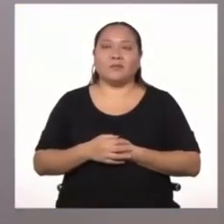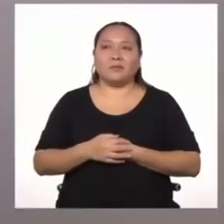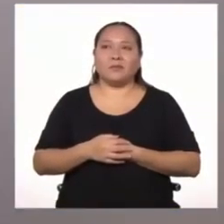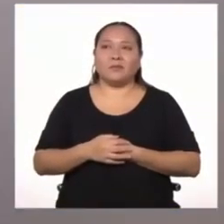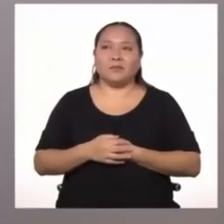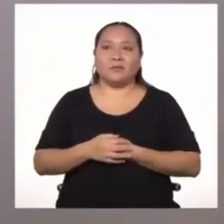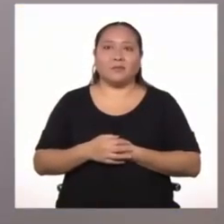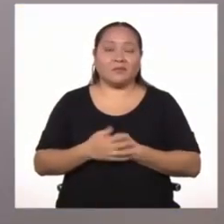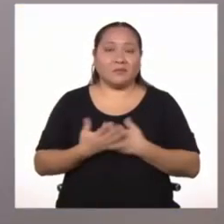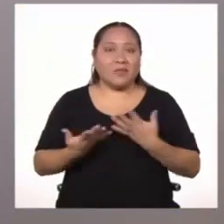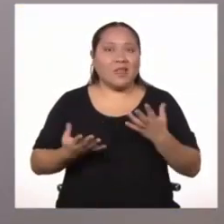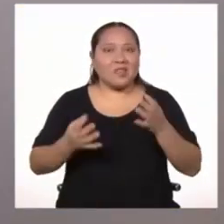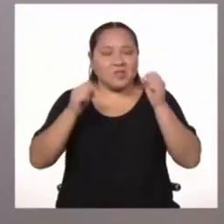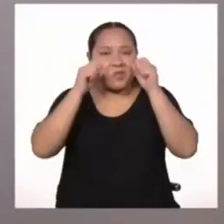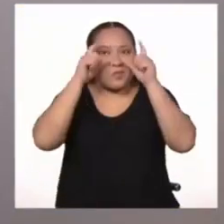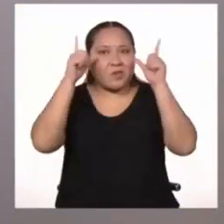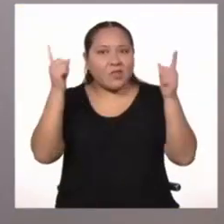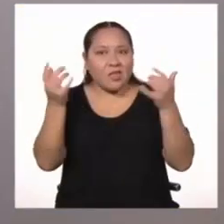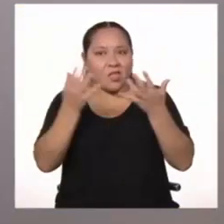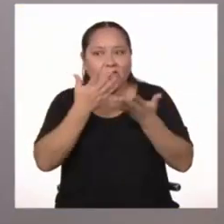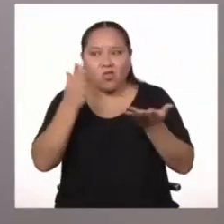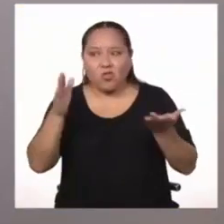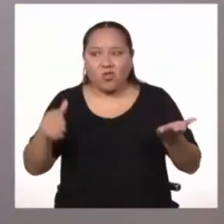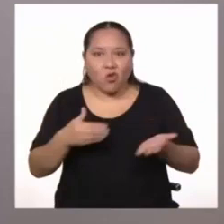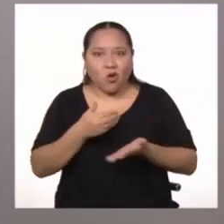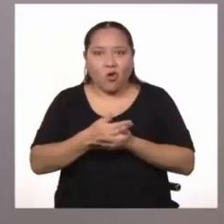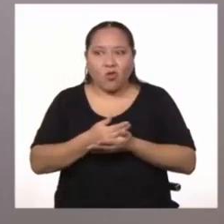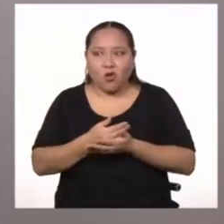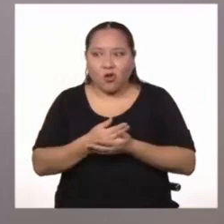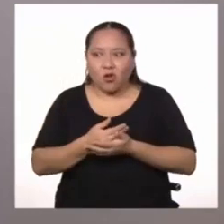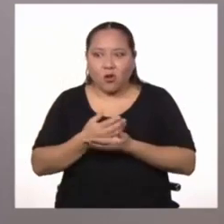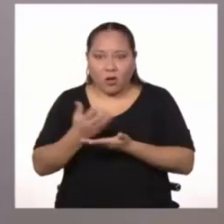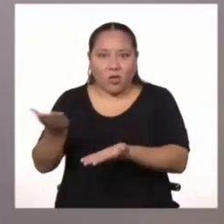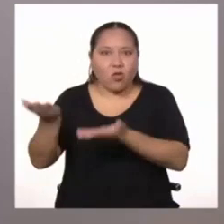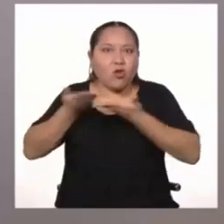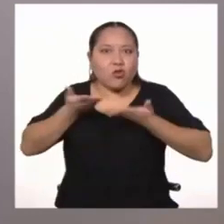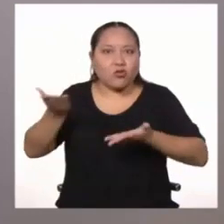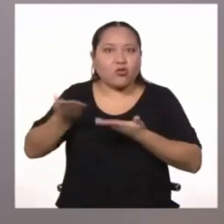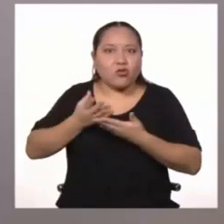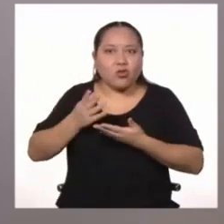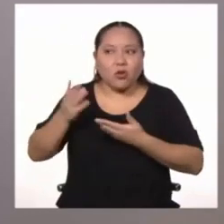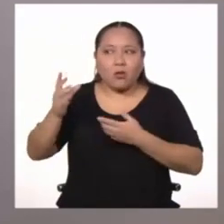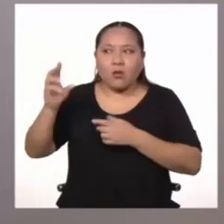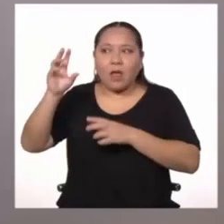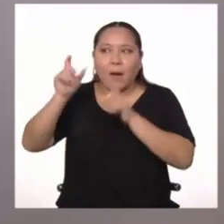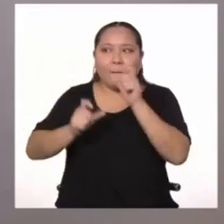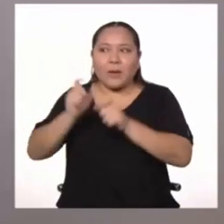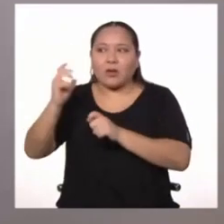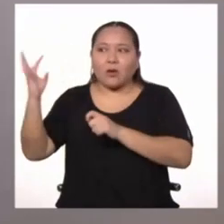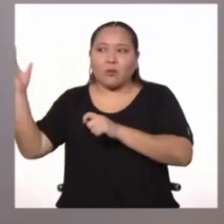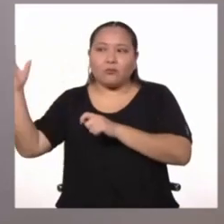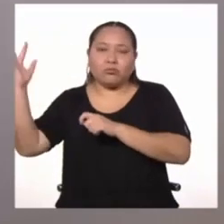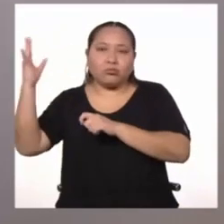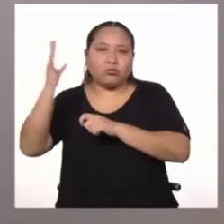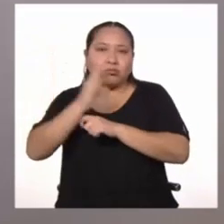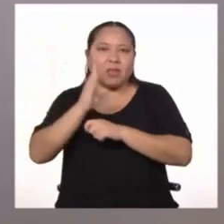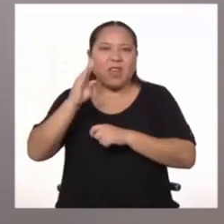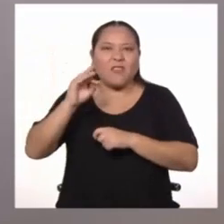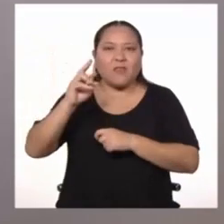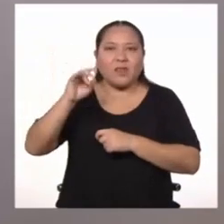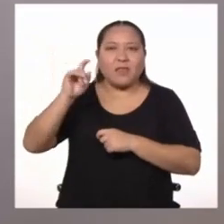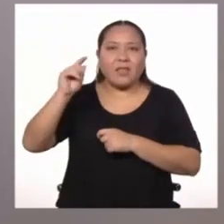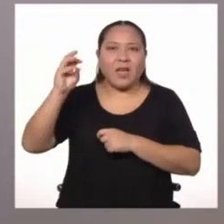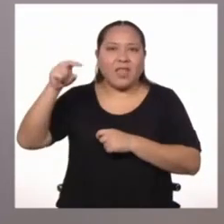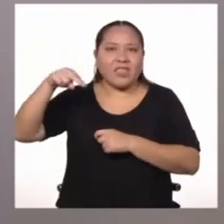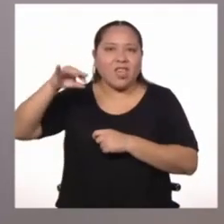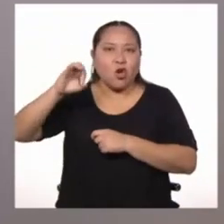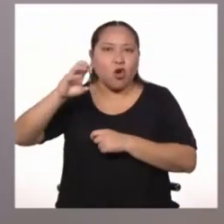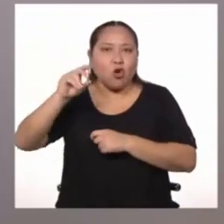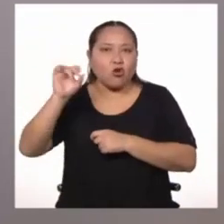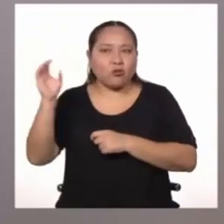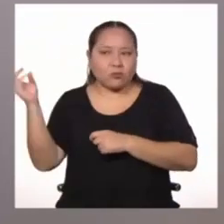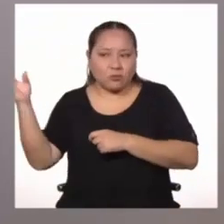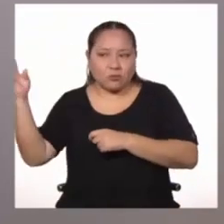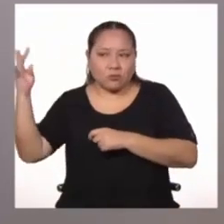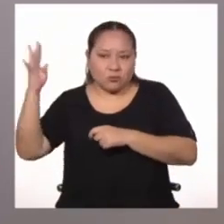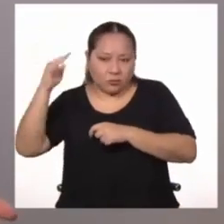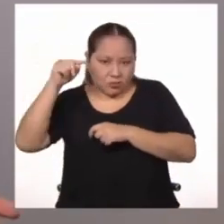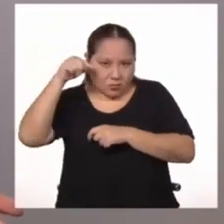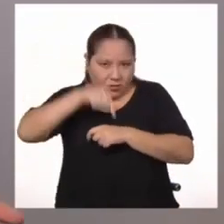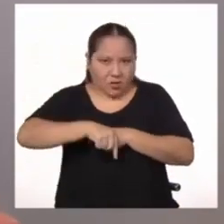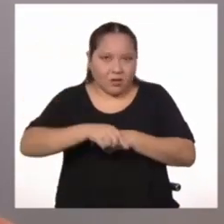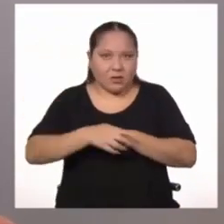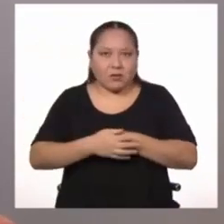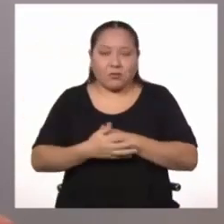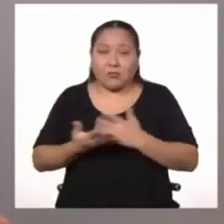Es increíble todo lo que aportó la inmigración británica al desarrollo de nuestro país. Y quizá nosotras y nosotros